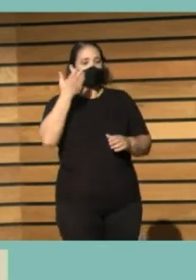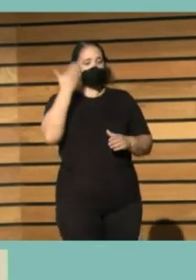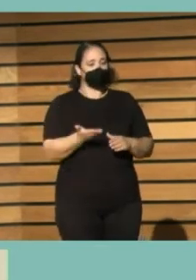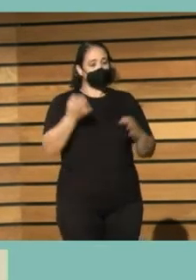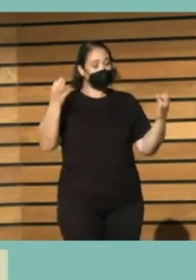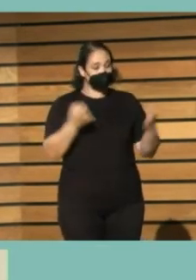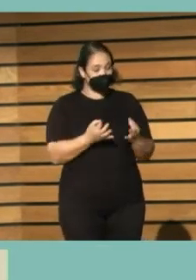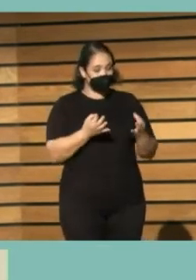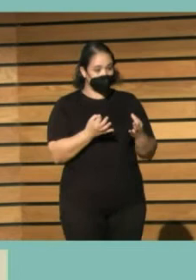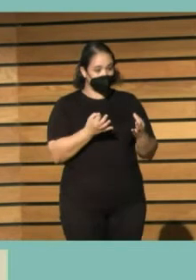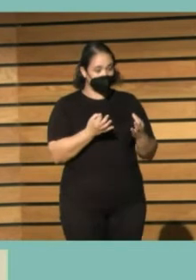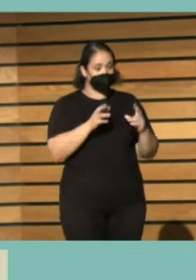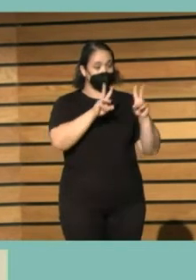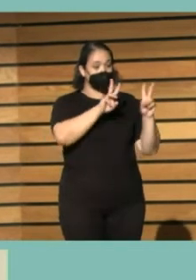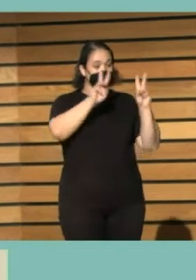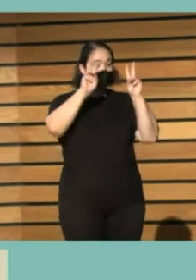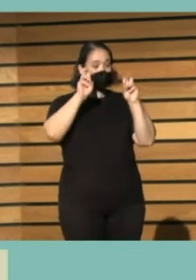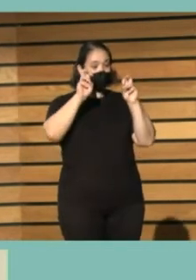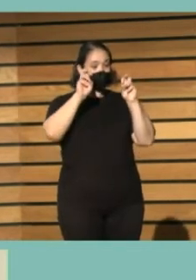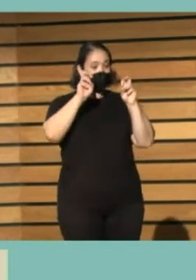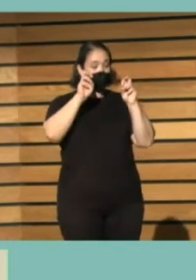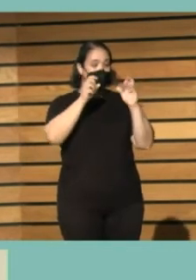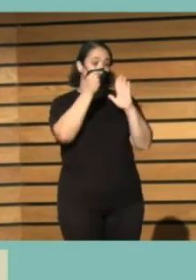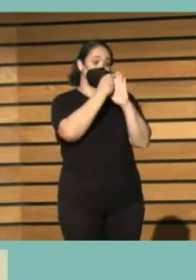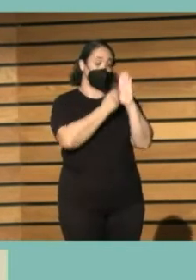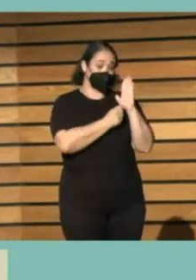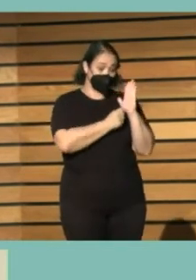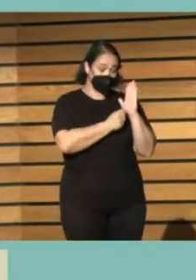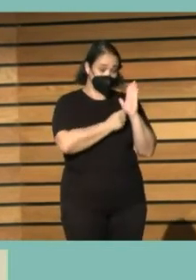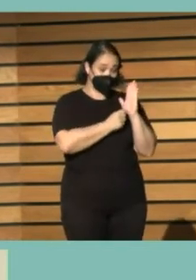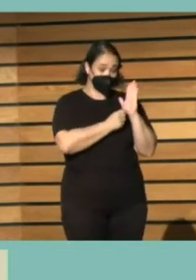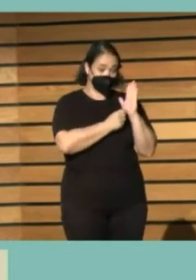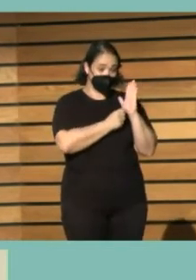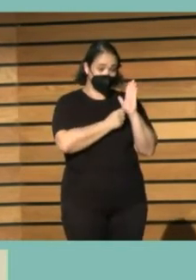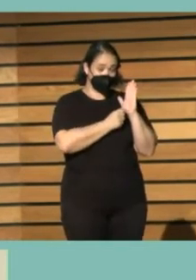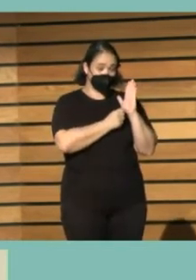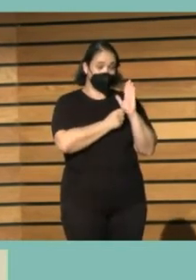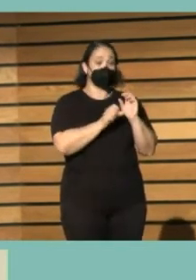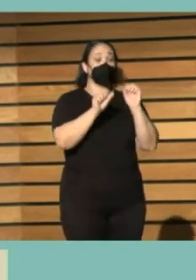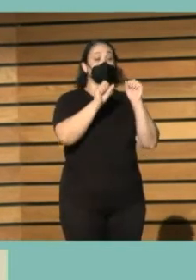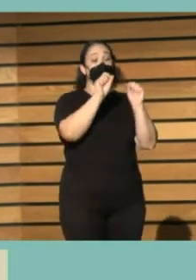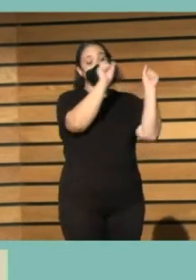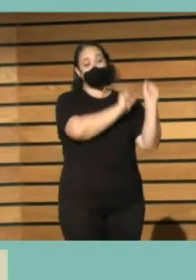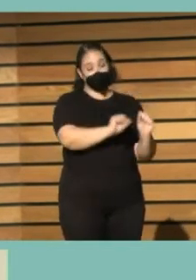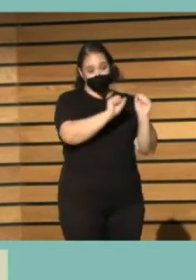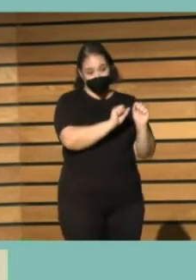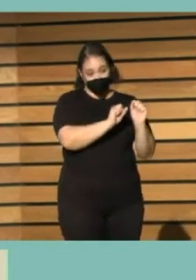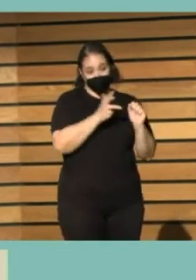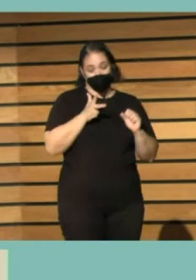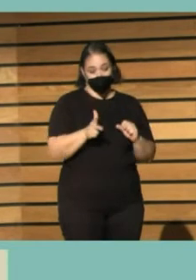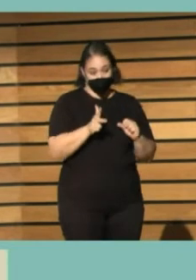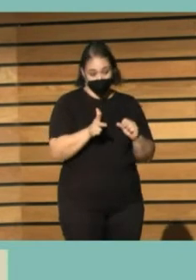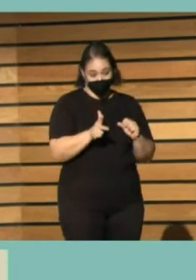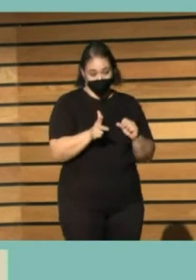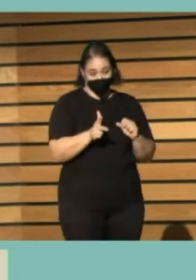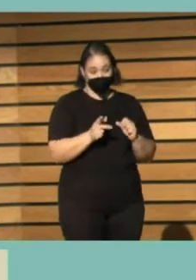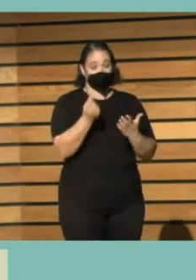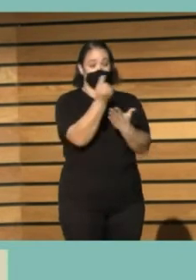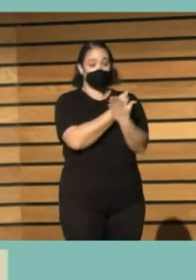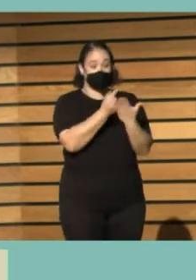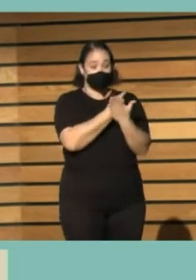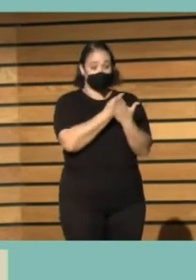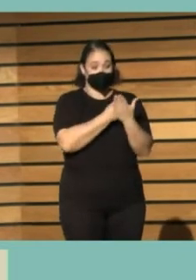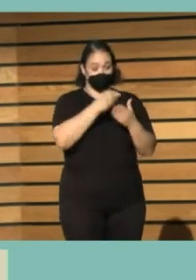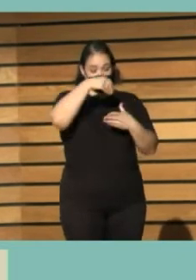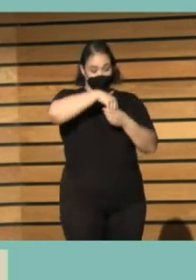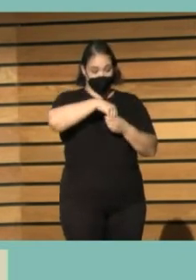temas como la generación de metadatos, la aplicación de los derechos de propiedad intelectual y de demás derechos afines, en el diseño y aplicación